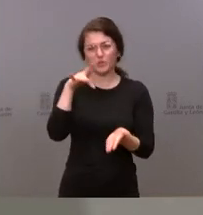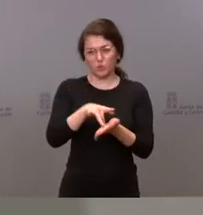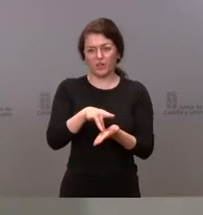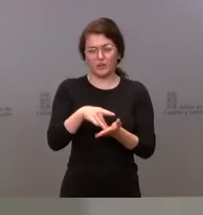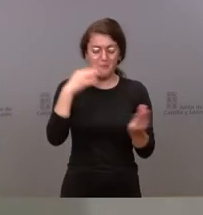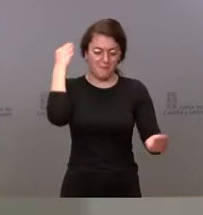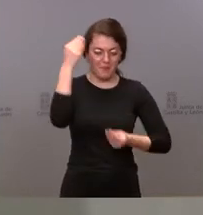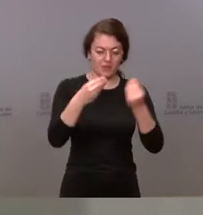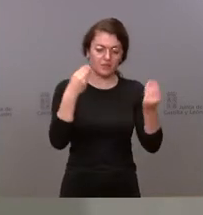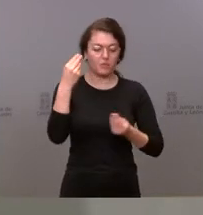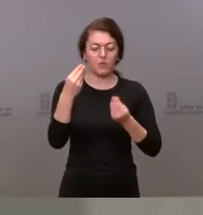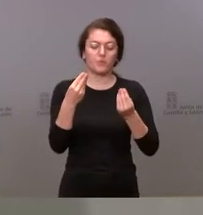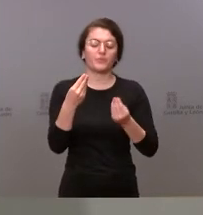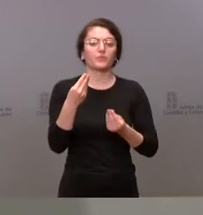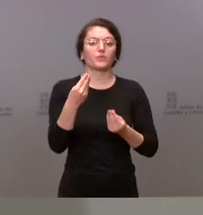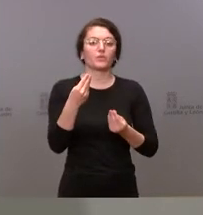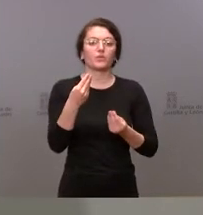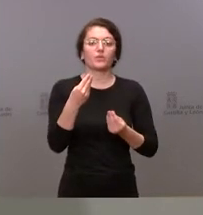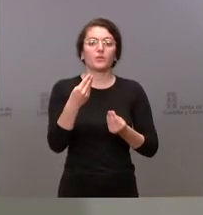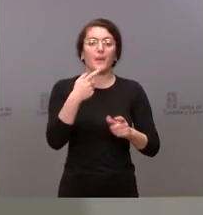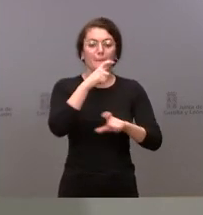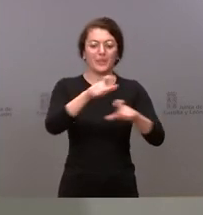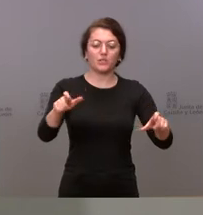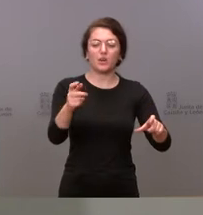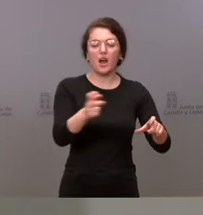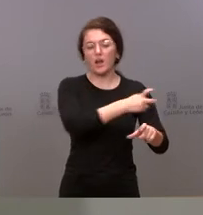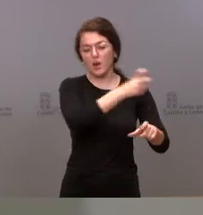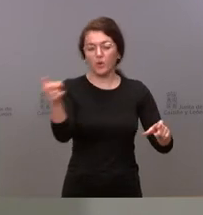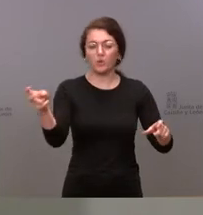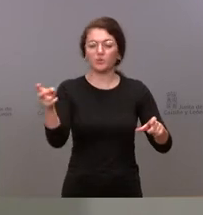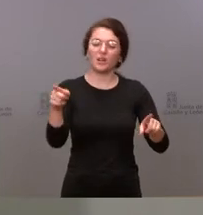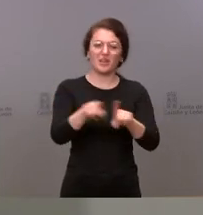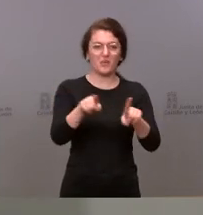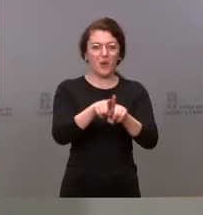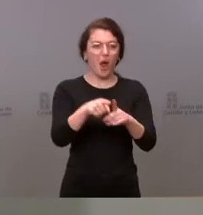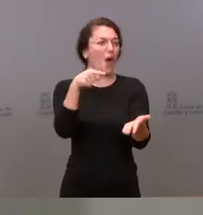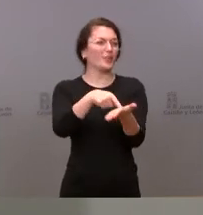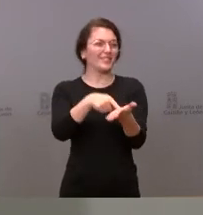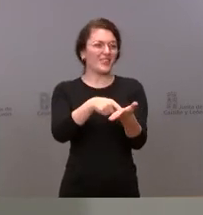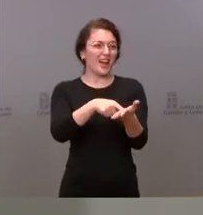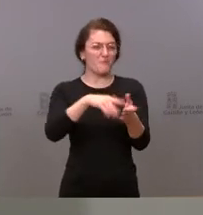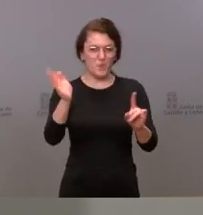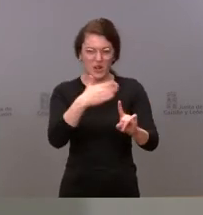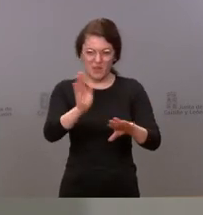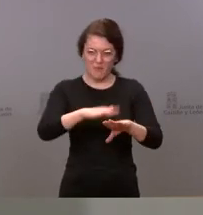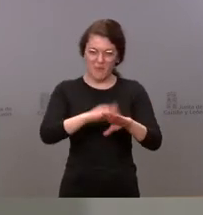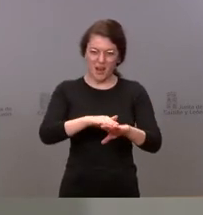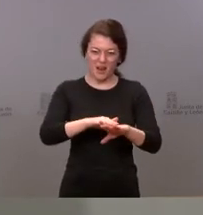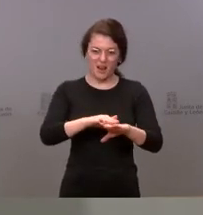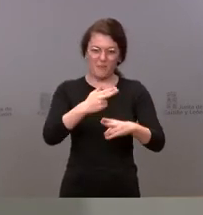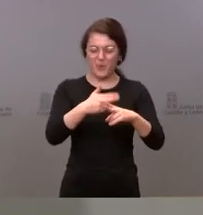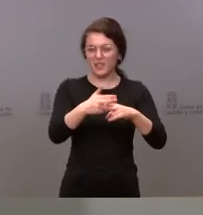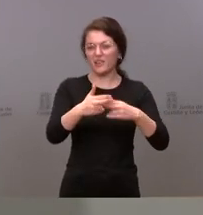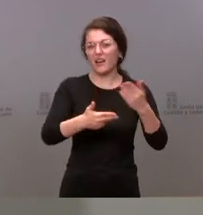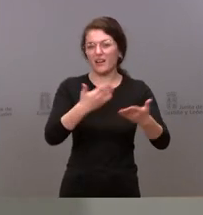defendido han patrocinado o siguen justificando la violencia como forma de hacer política y por tanto todos aquellos partidos